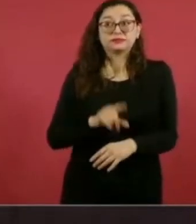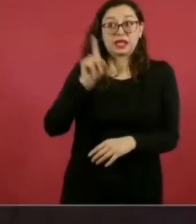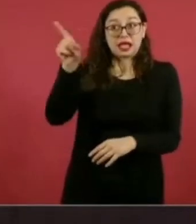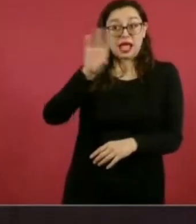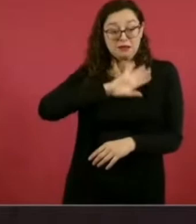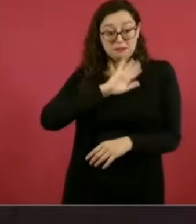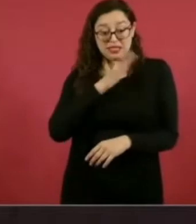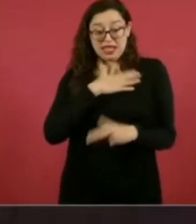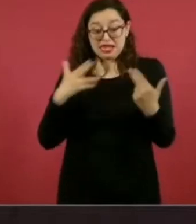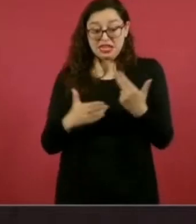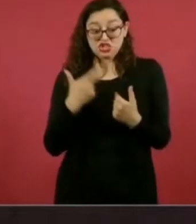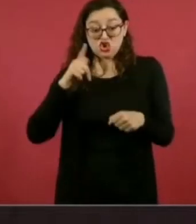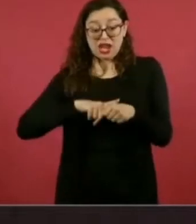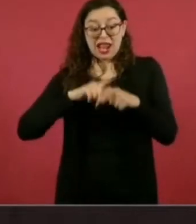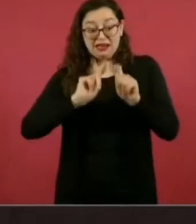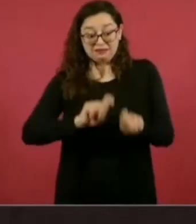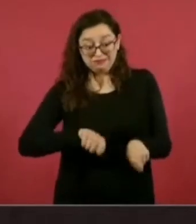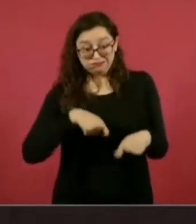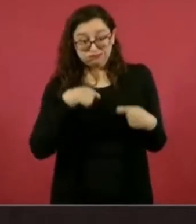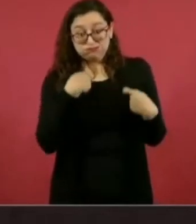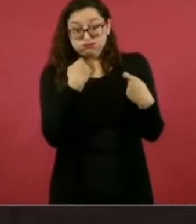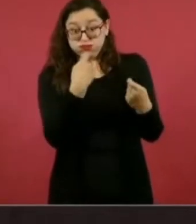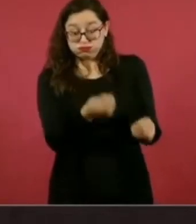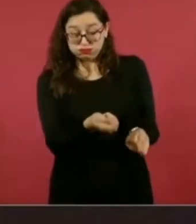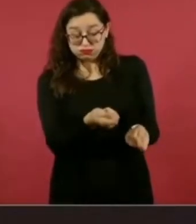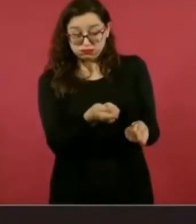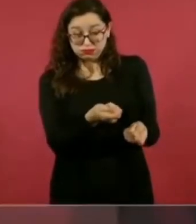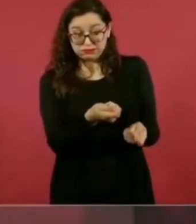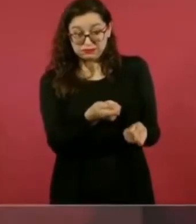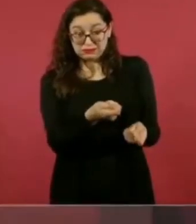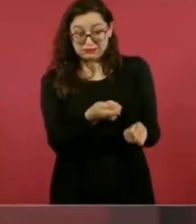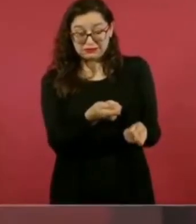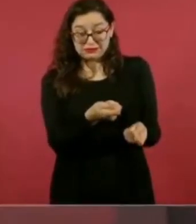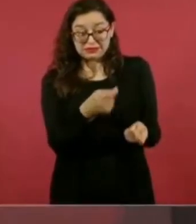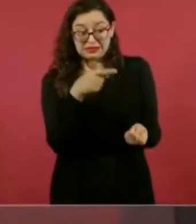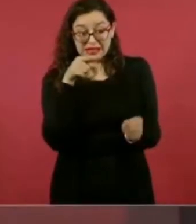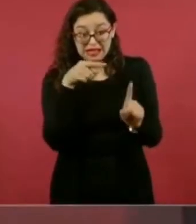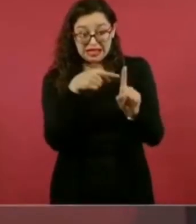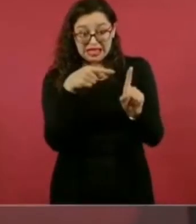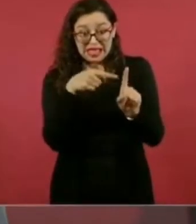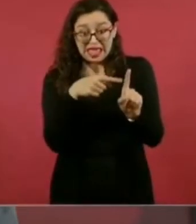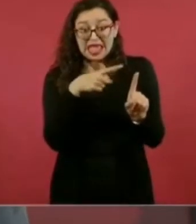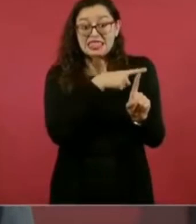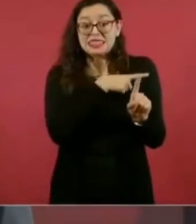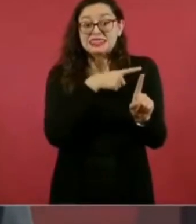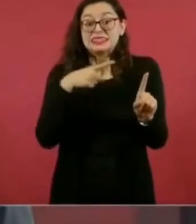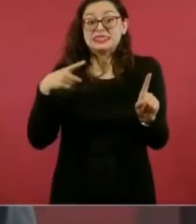española, hay que